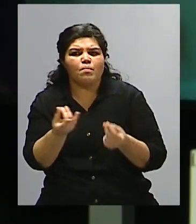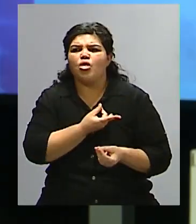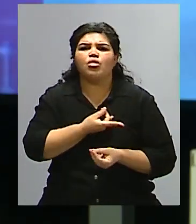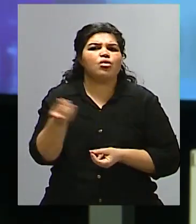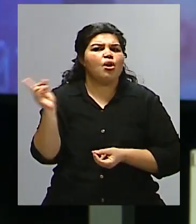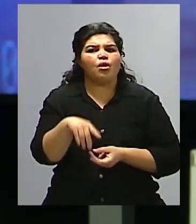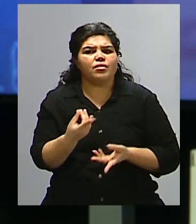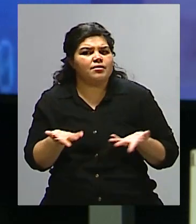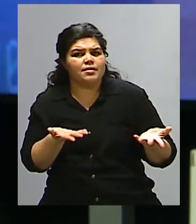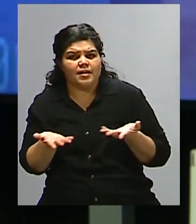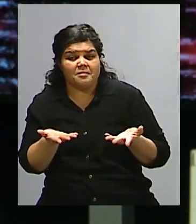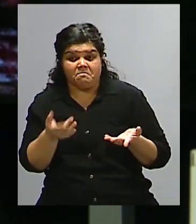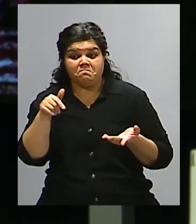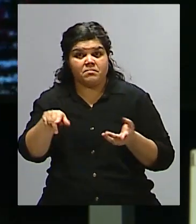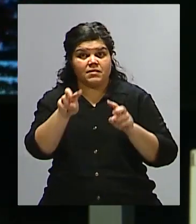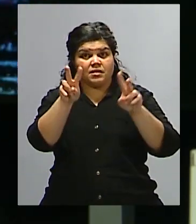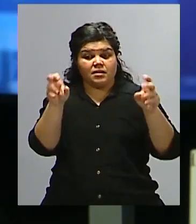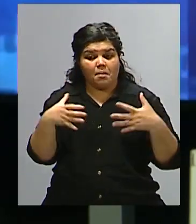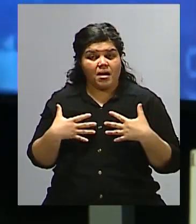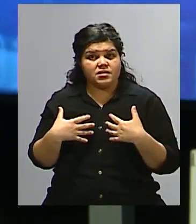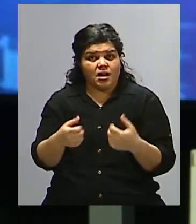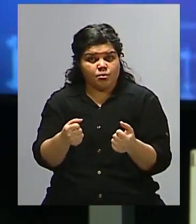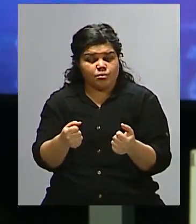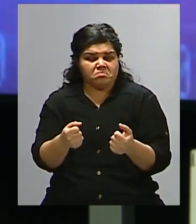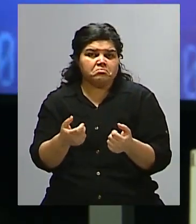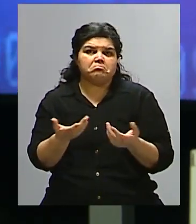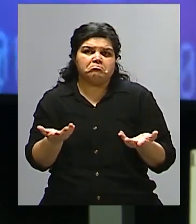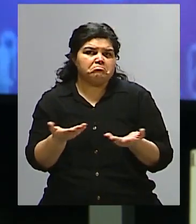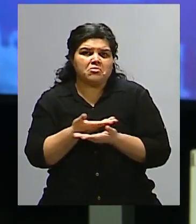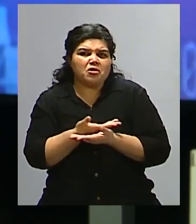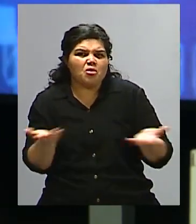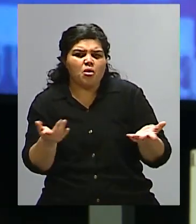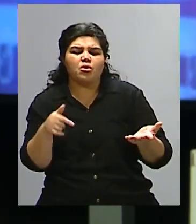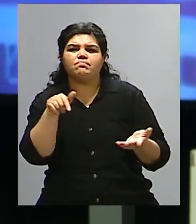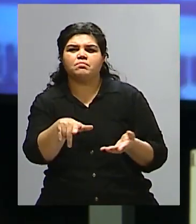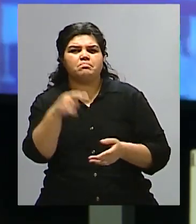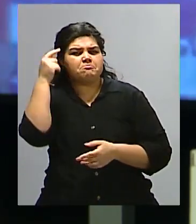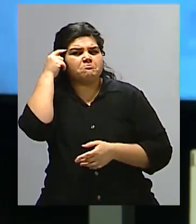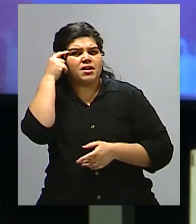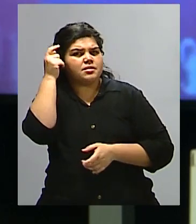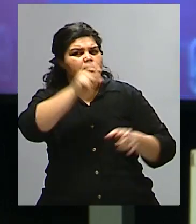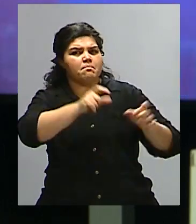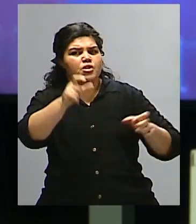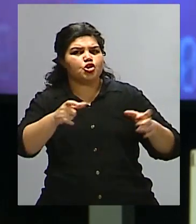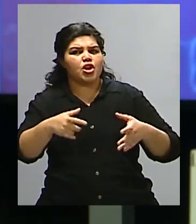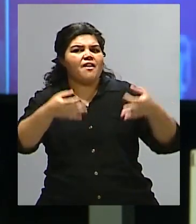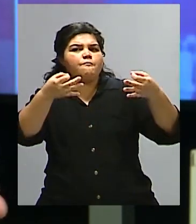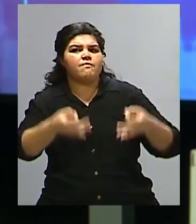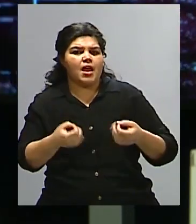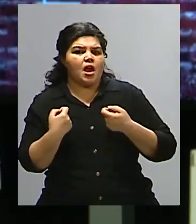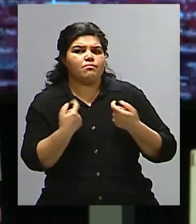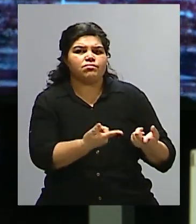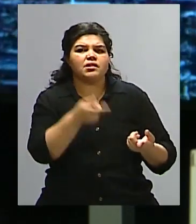siempre que la salud está vista como, en general, como un bien público, donde el Estado está